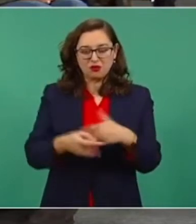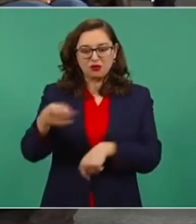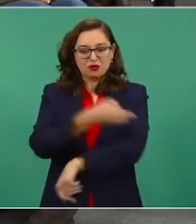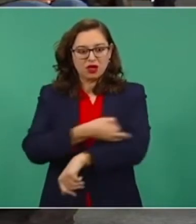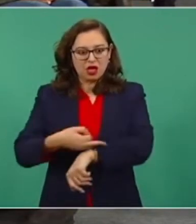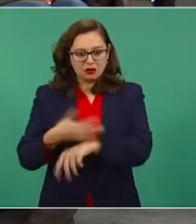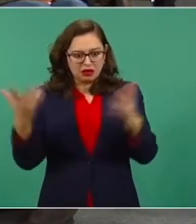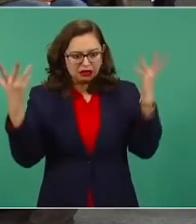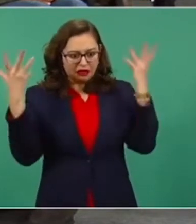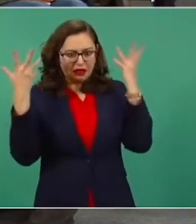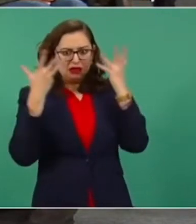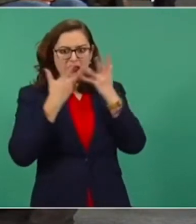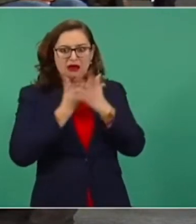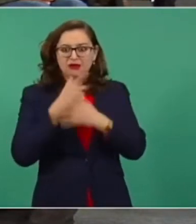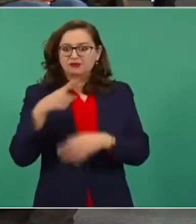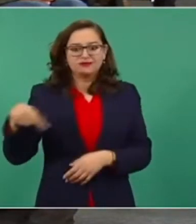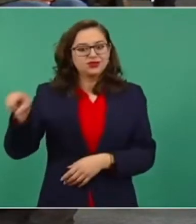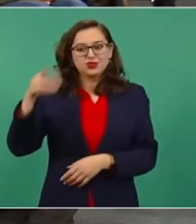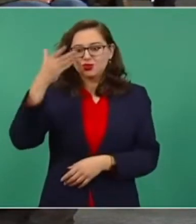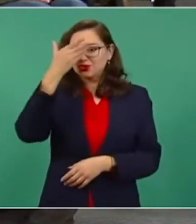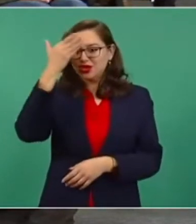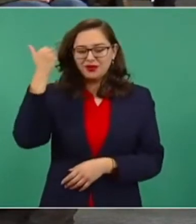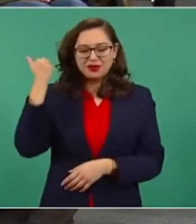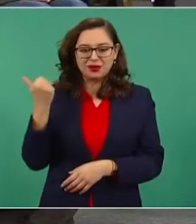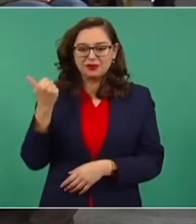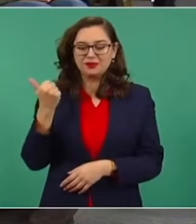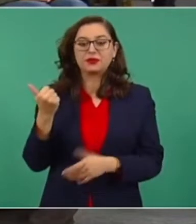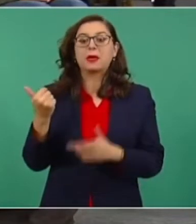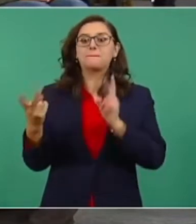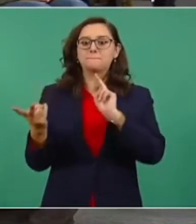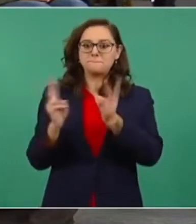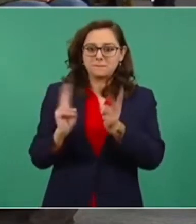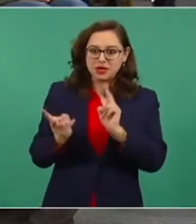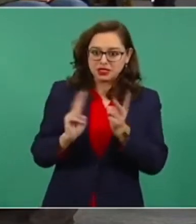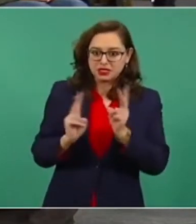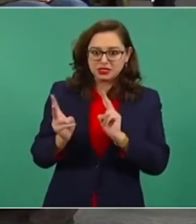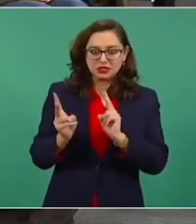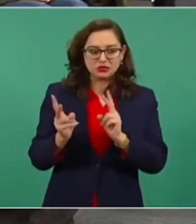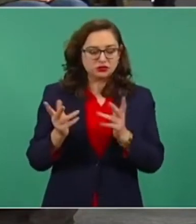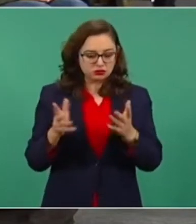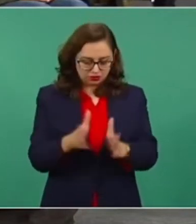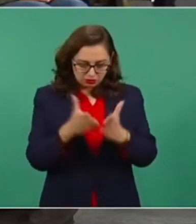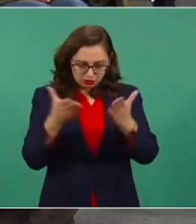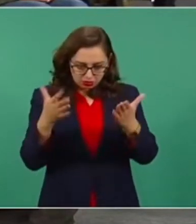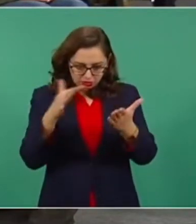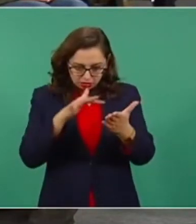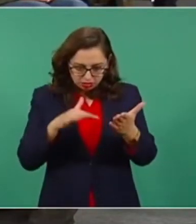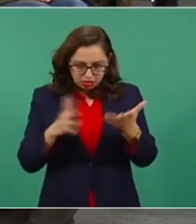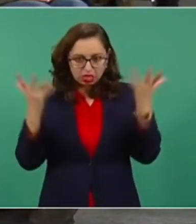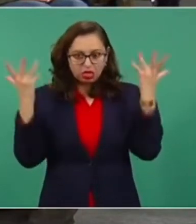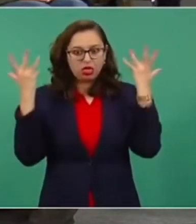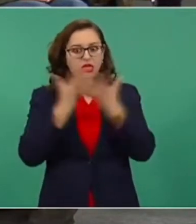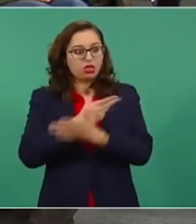el área de Cocula. Mucha de la gente que es vecina o conocida de ella no sabía que